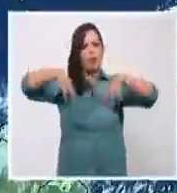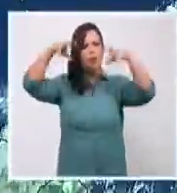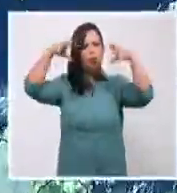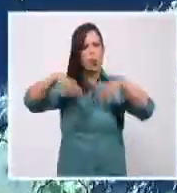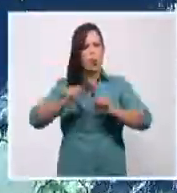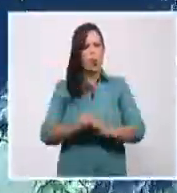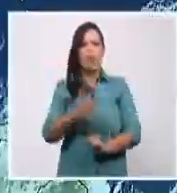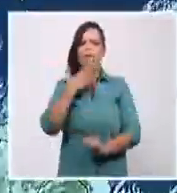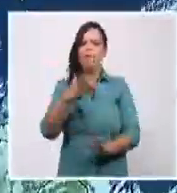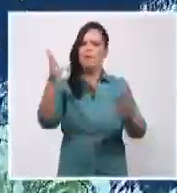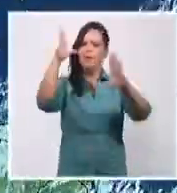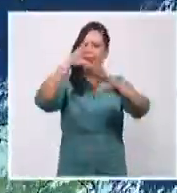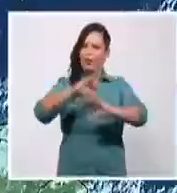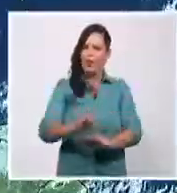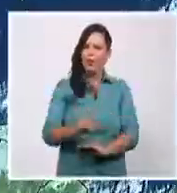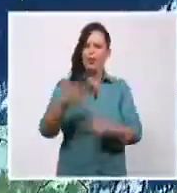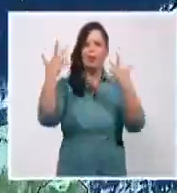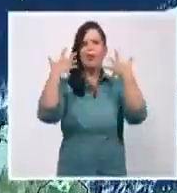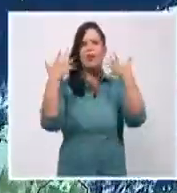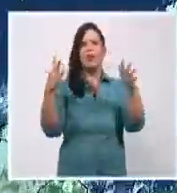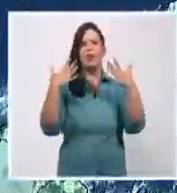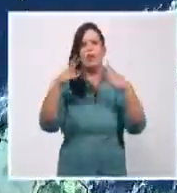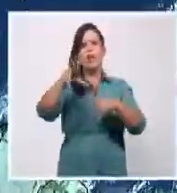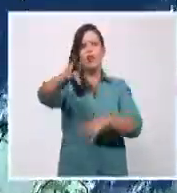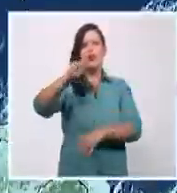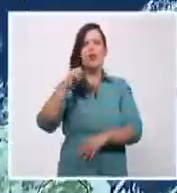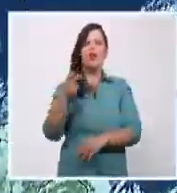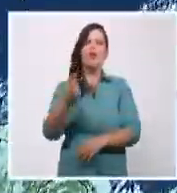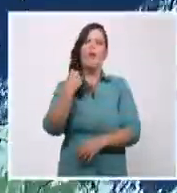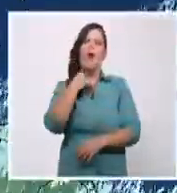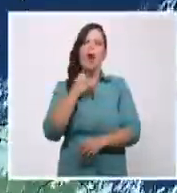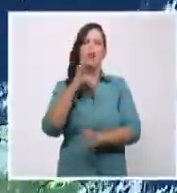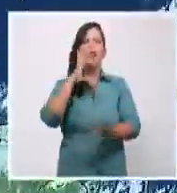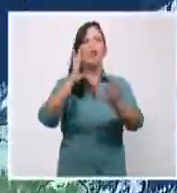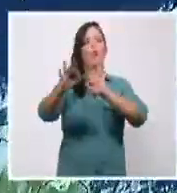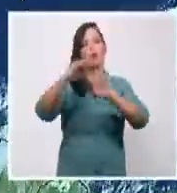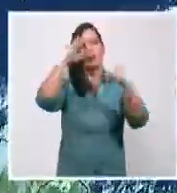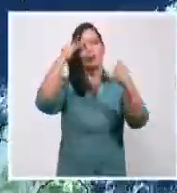próspero y feliz año 2021. Cuídense y nos vemos en un próximo encuentro.